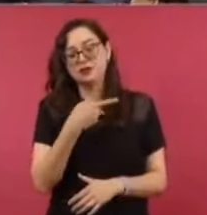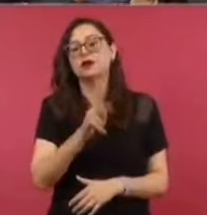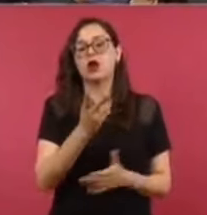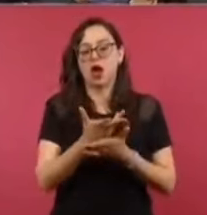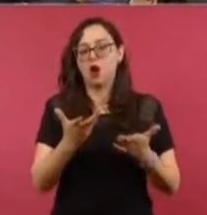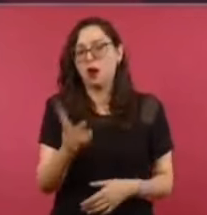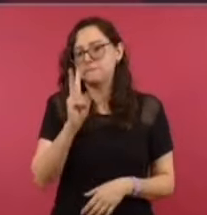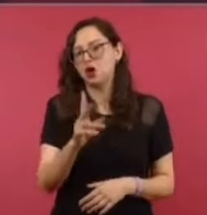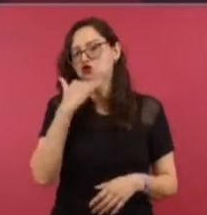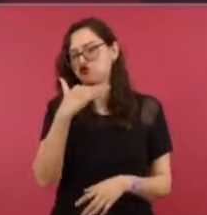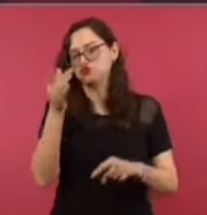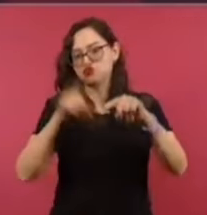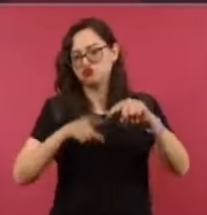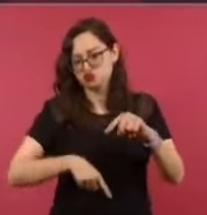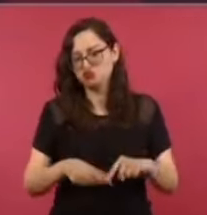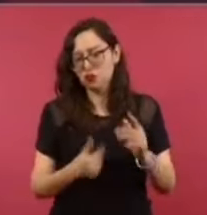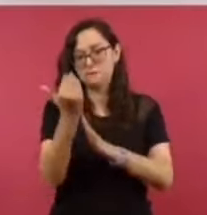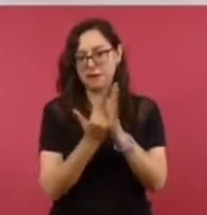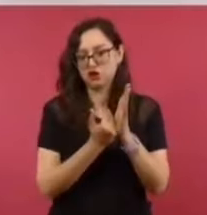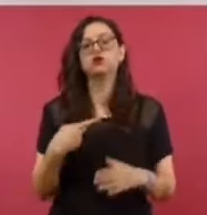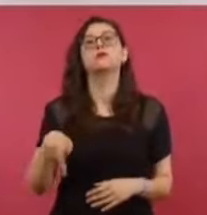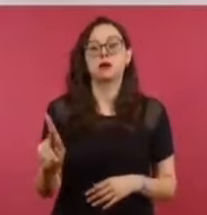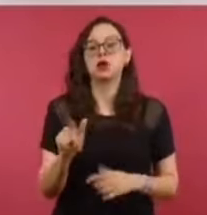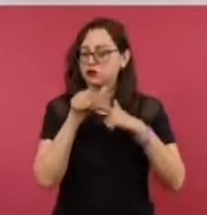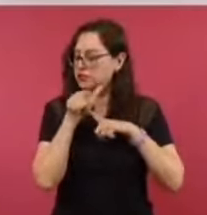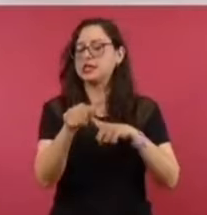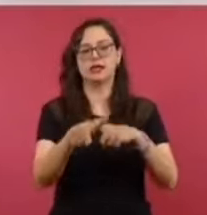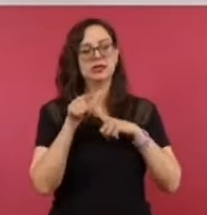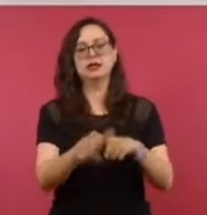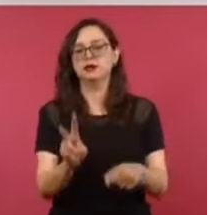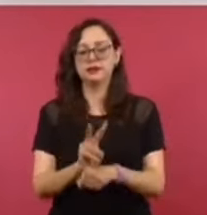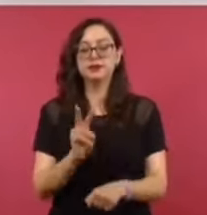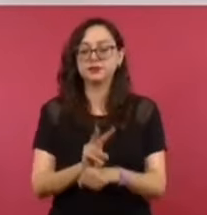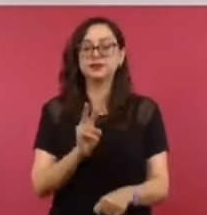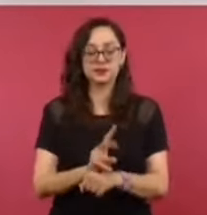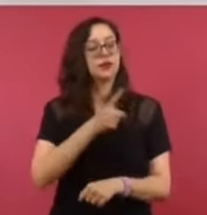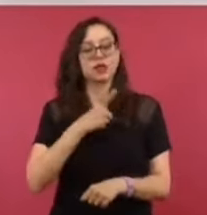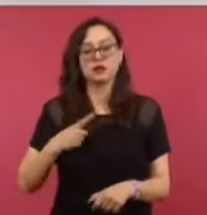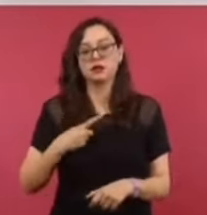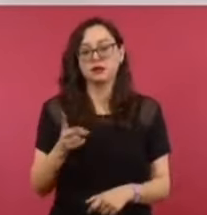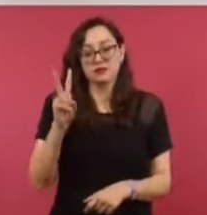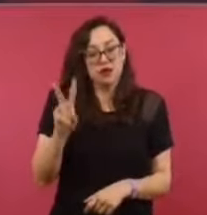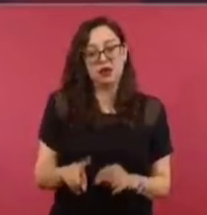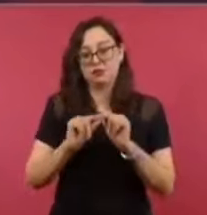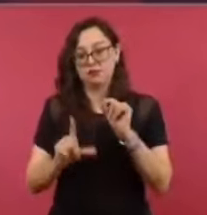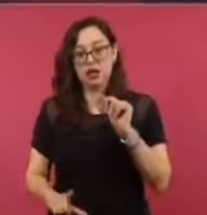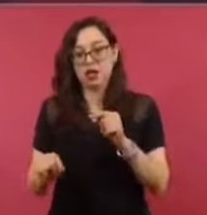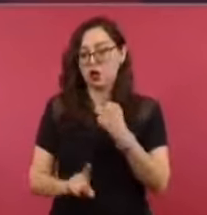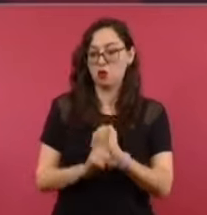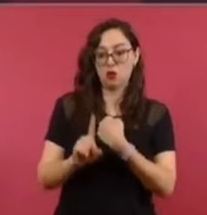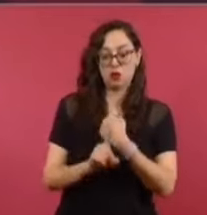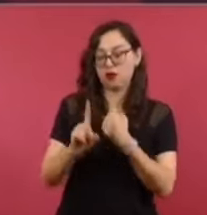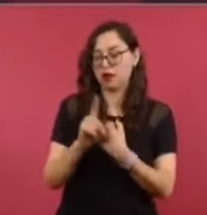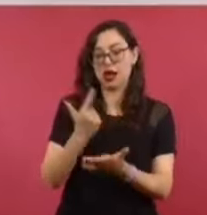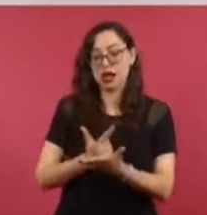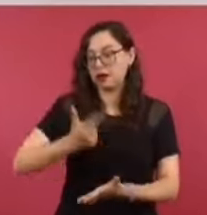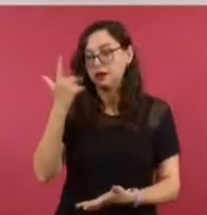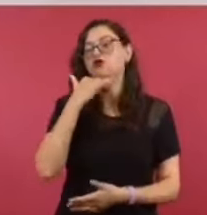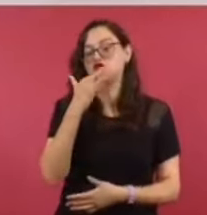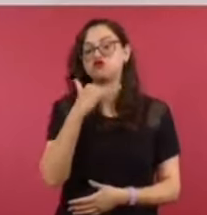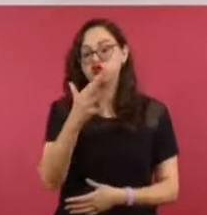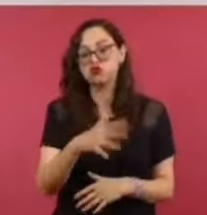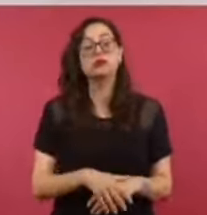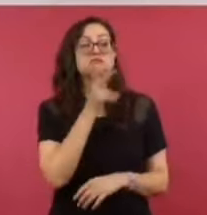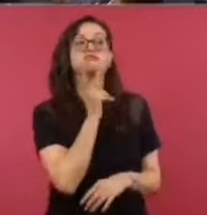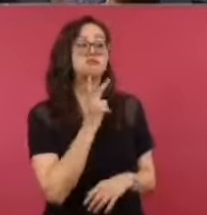vamos a seguir combatiendo la corrupción, o sea, porque ese es un mal, era el principal problema. Por eso no avanzaba la pareja. Por eso el país no salía.